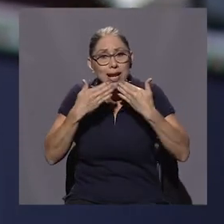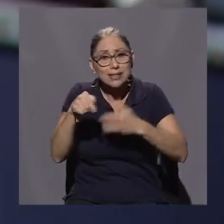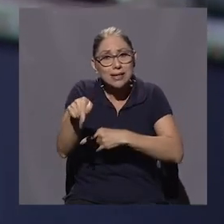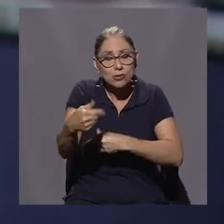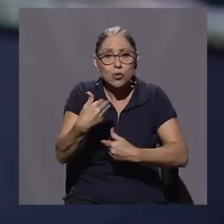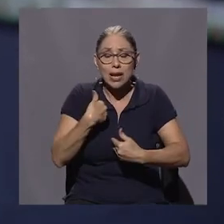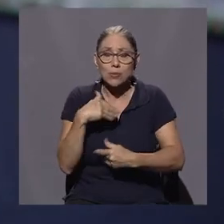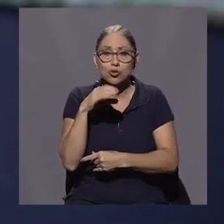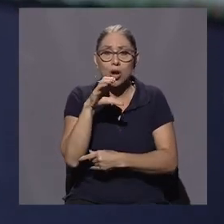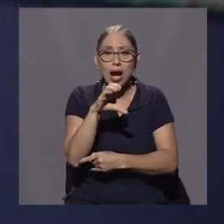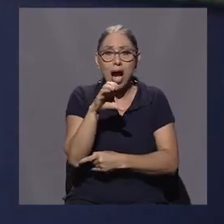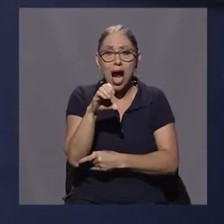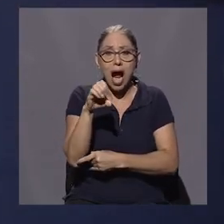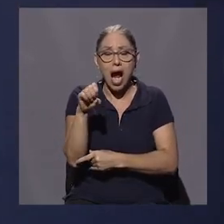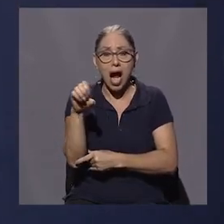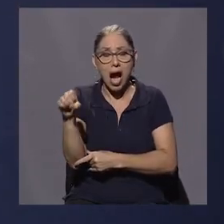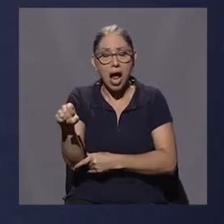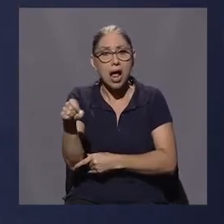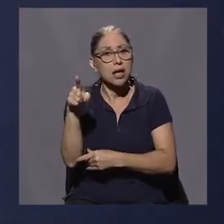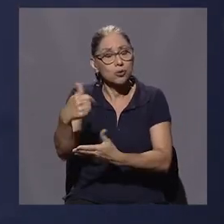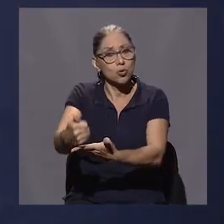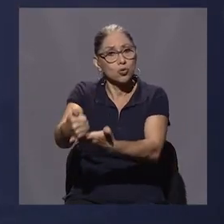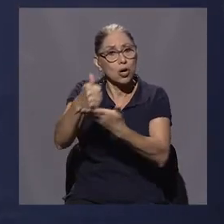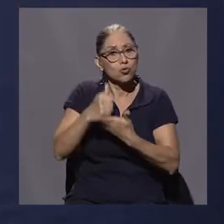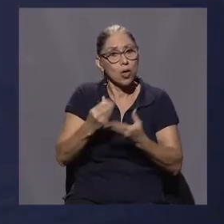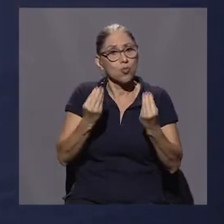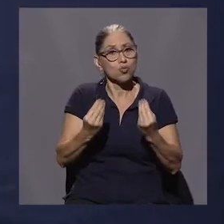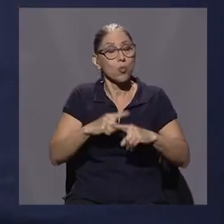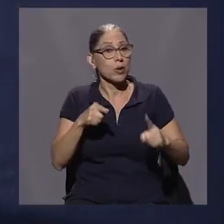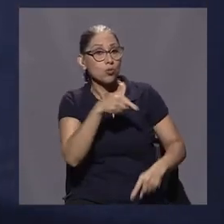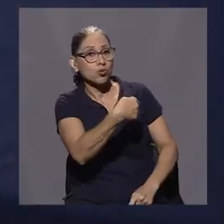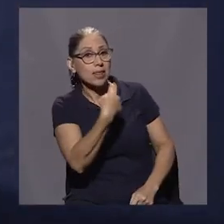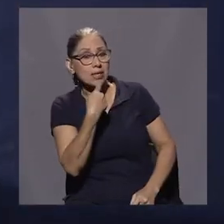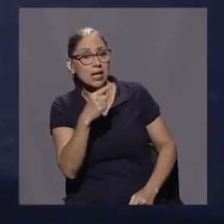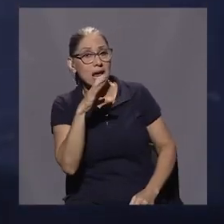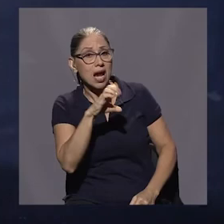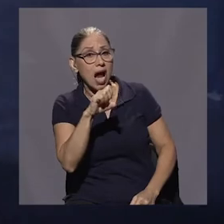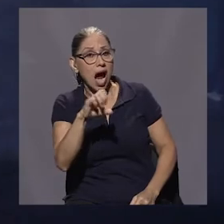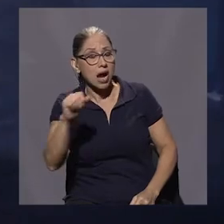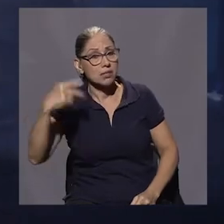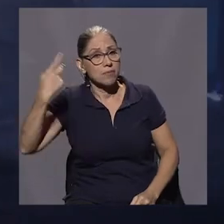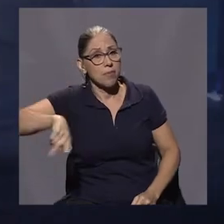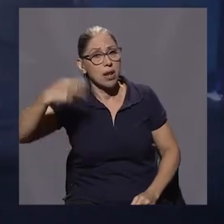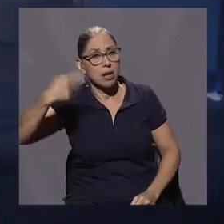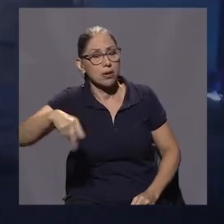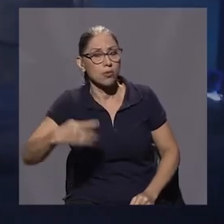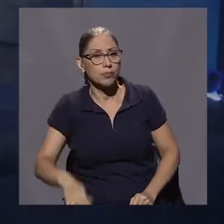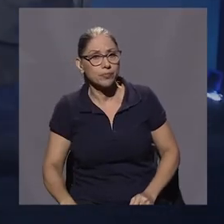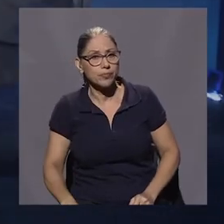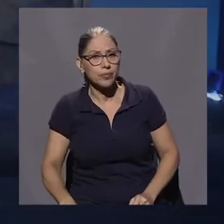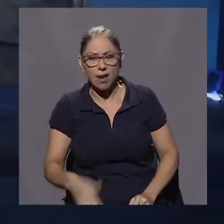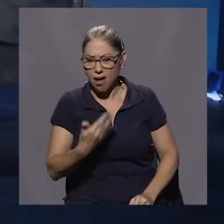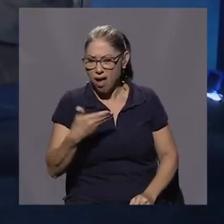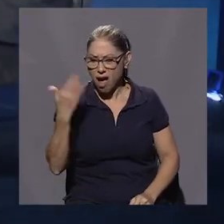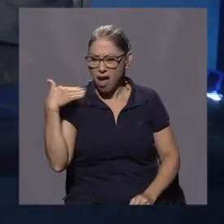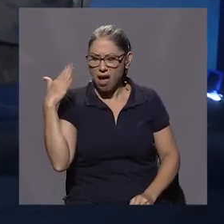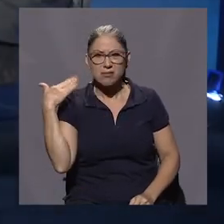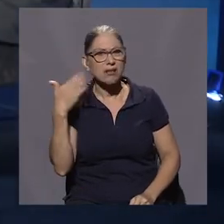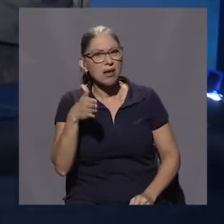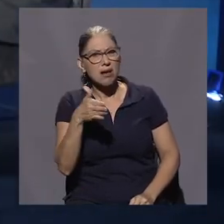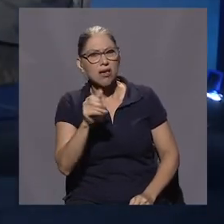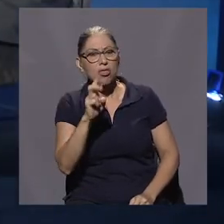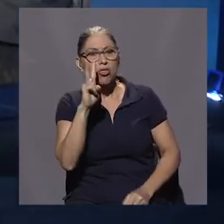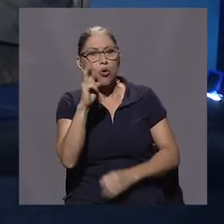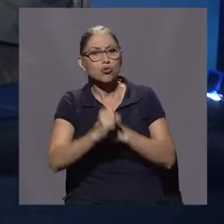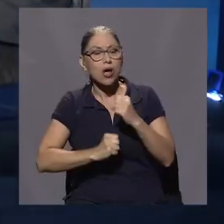caja, eso nos ha ayudado mucho. Pero usted dice que la caja está en peligro, don Oscar. Y vea que yo tuve una conversación, inclusive, hace más